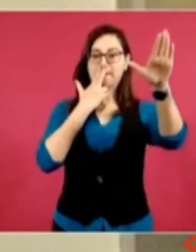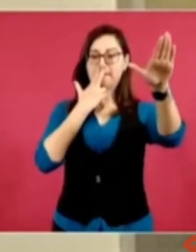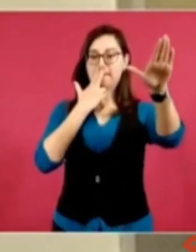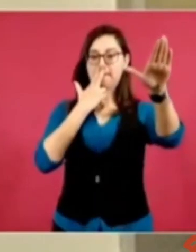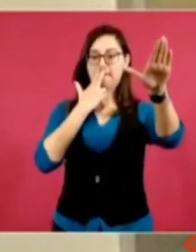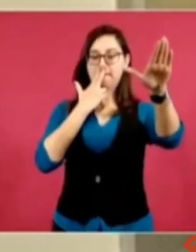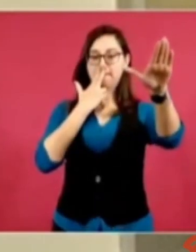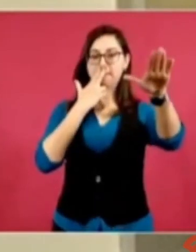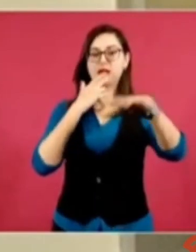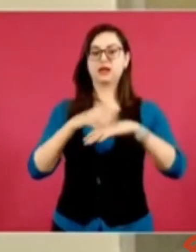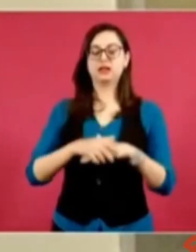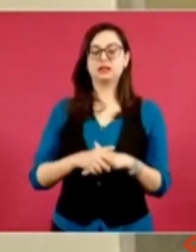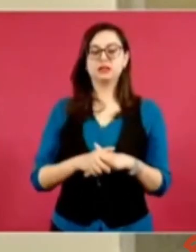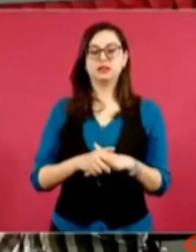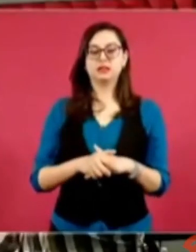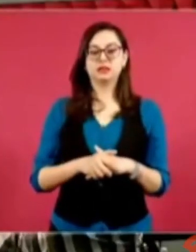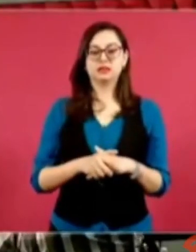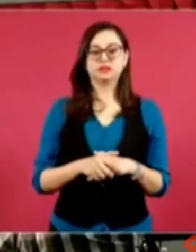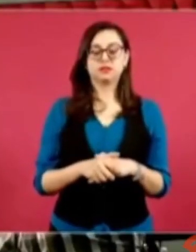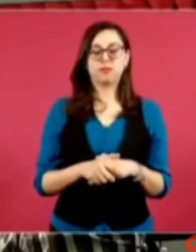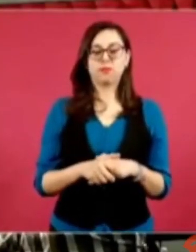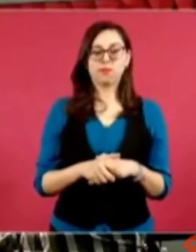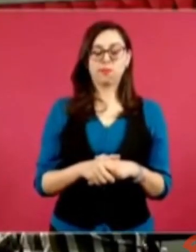cuando la defensa del petróleo